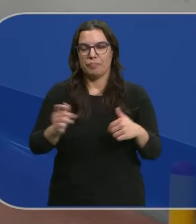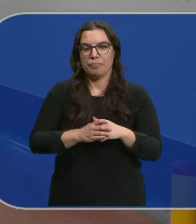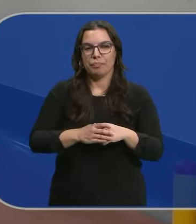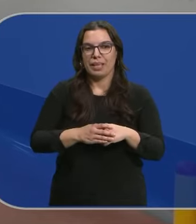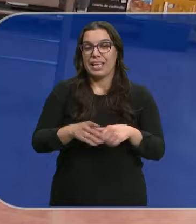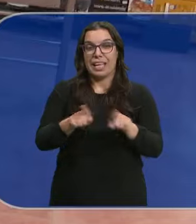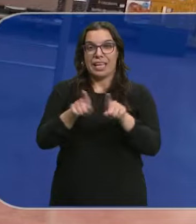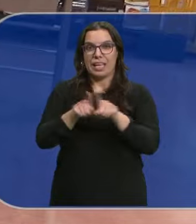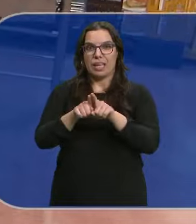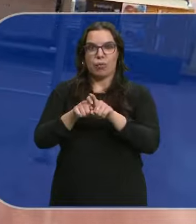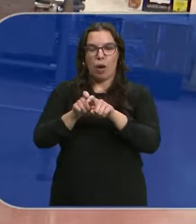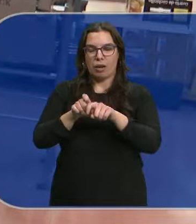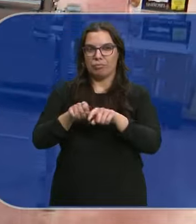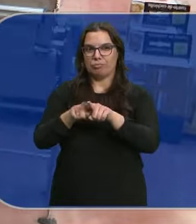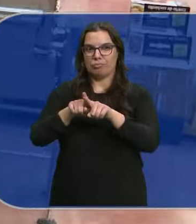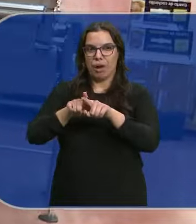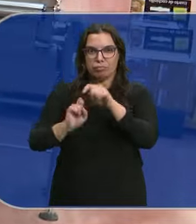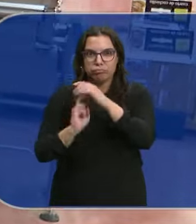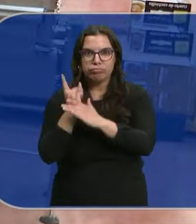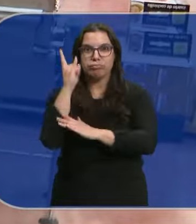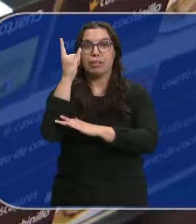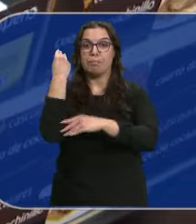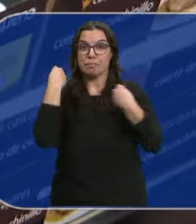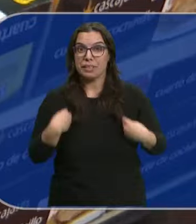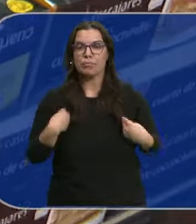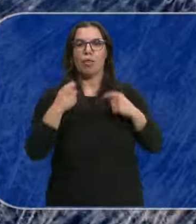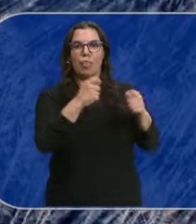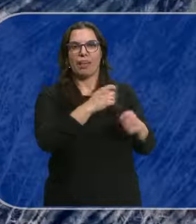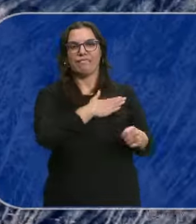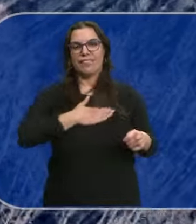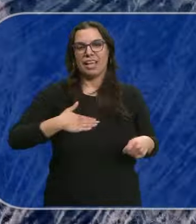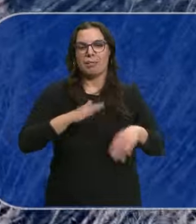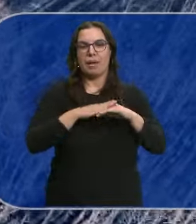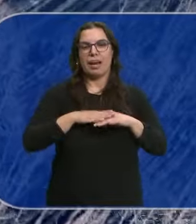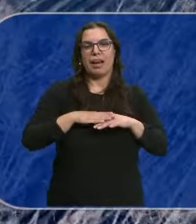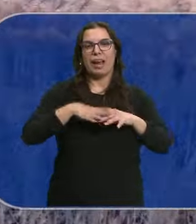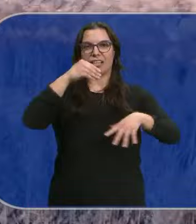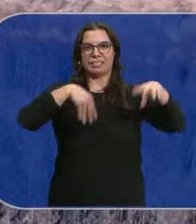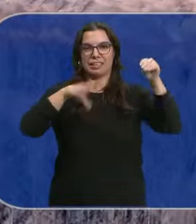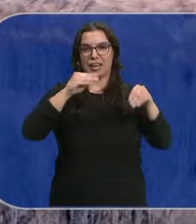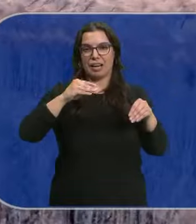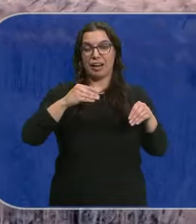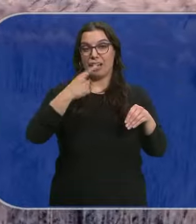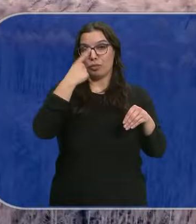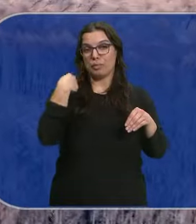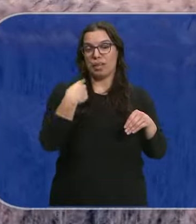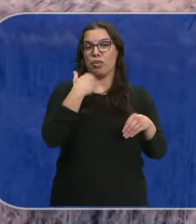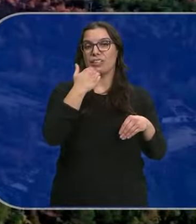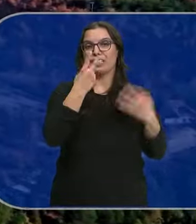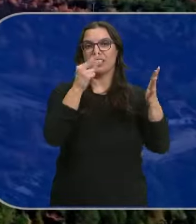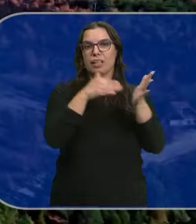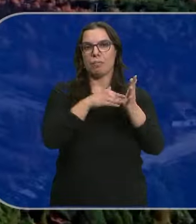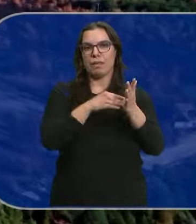un ave fénix Resurgieron de sus cenizas Y ahora quieren lo mismo Para la Sierra de la Culebra Donde en 2022 Se calcinaron Casi 70.000